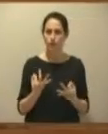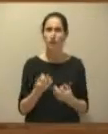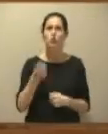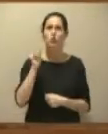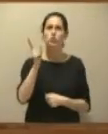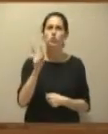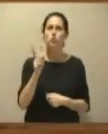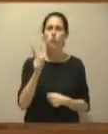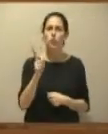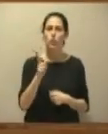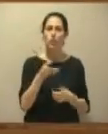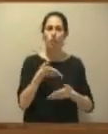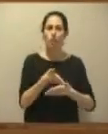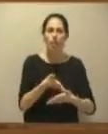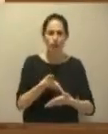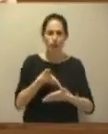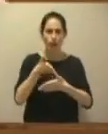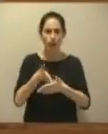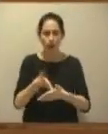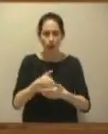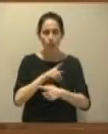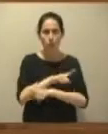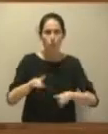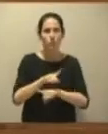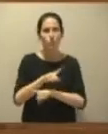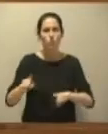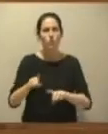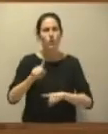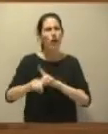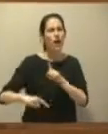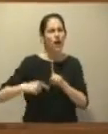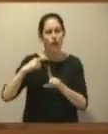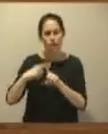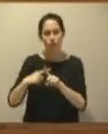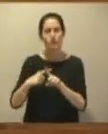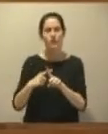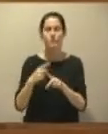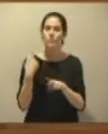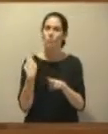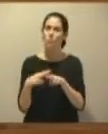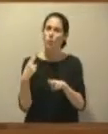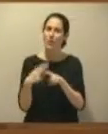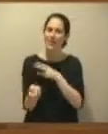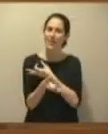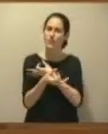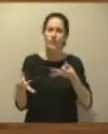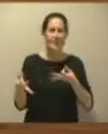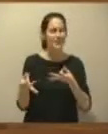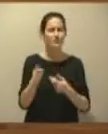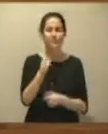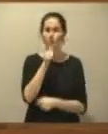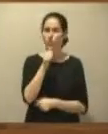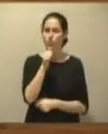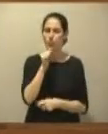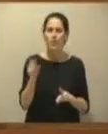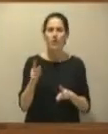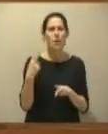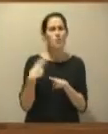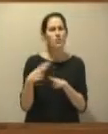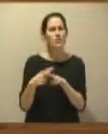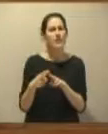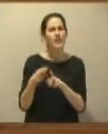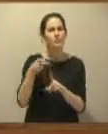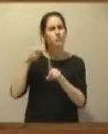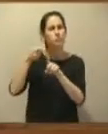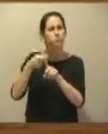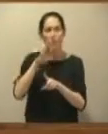trata de las trabas, es que yo creo que tampoco se ha hecho una política eficaz para intentar solventar los